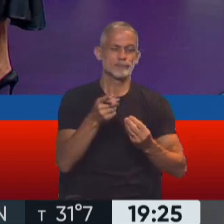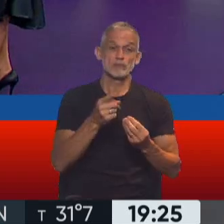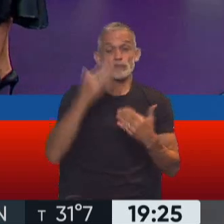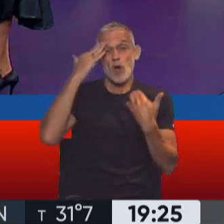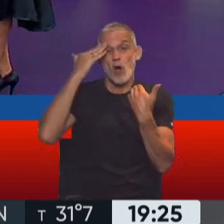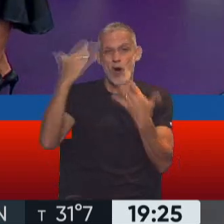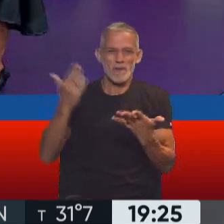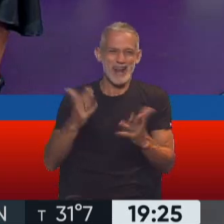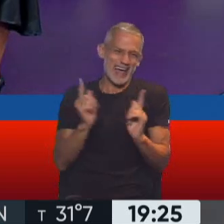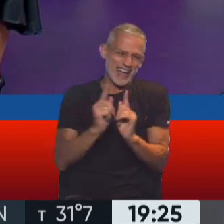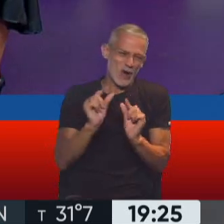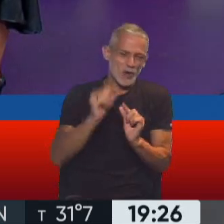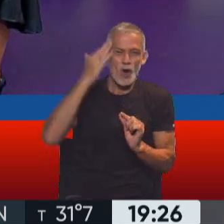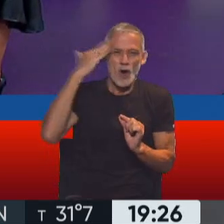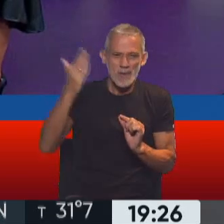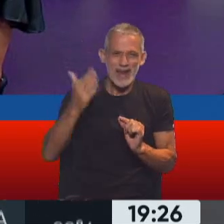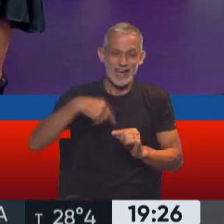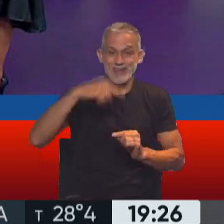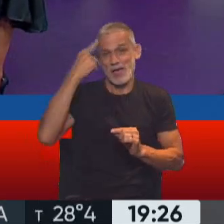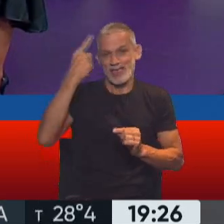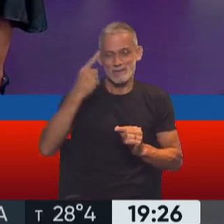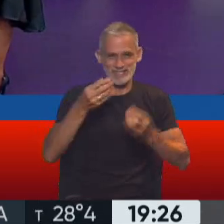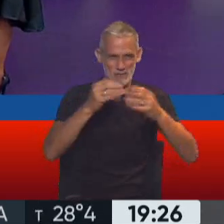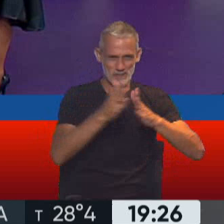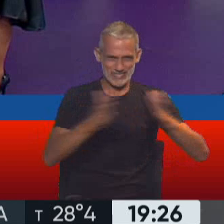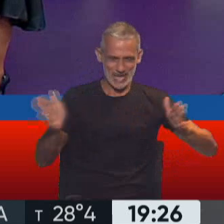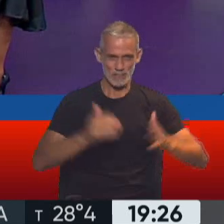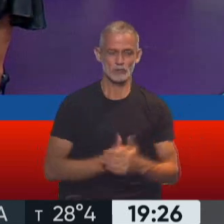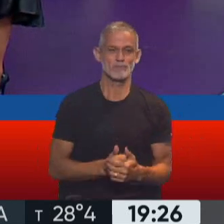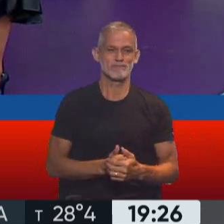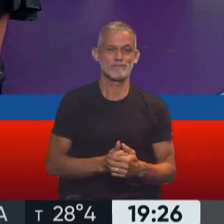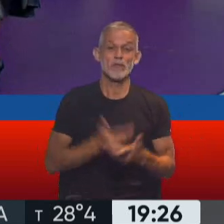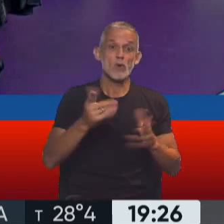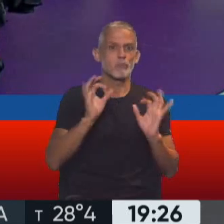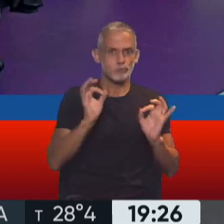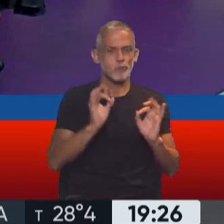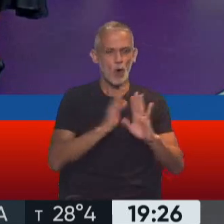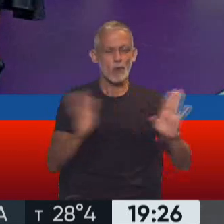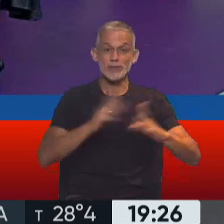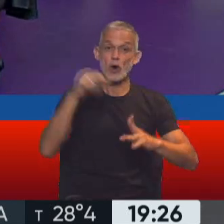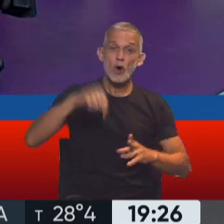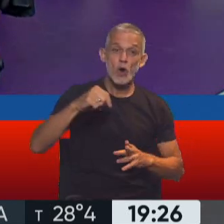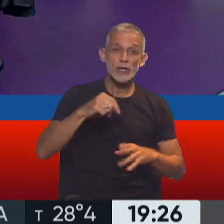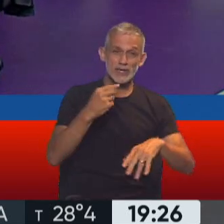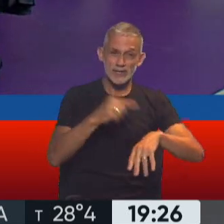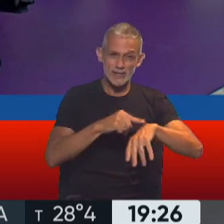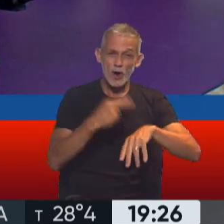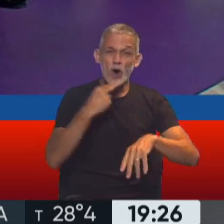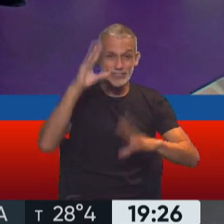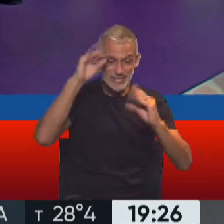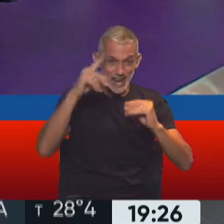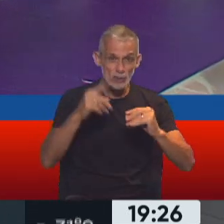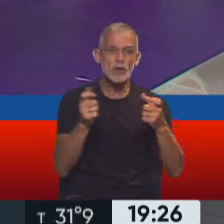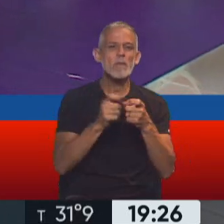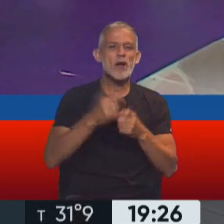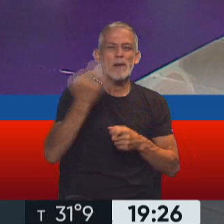homenaje y pequeño homenaje que habíamos planteado al comienzo. Muy bien, muy bien, Alfredo. Y completo, por cierto. Hoy a las 23, programa especial en